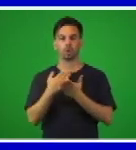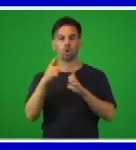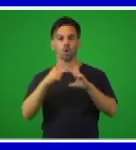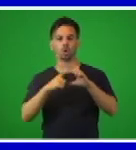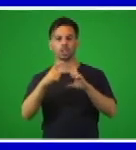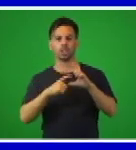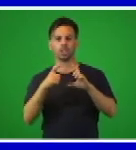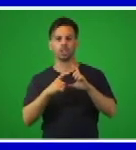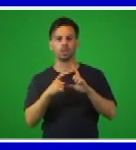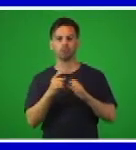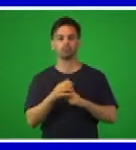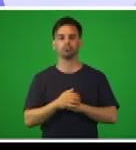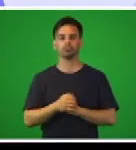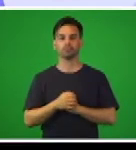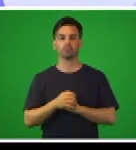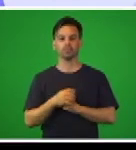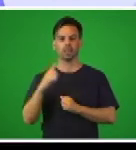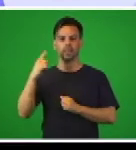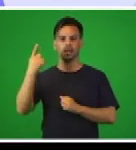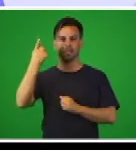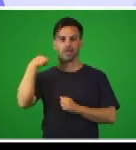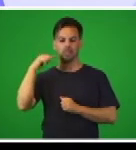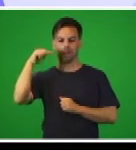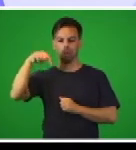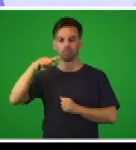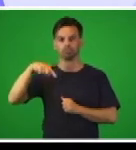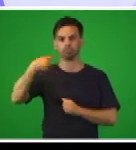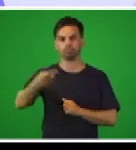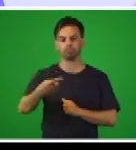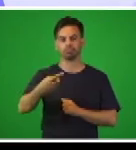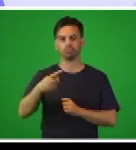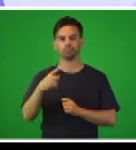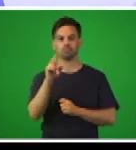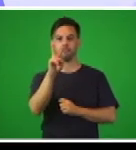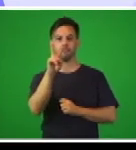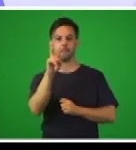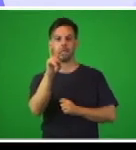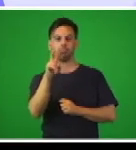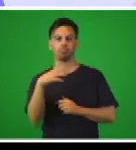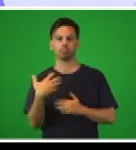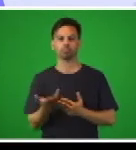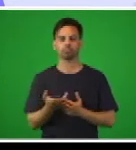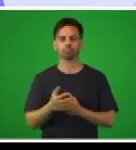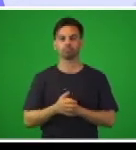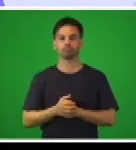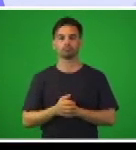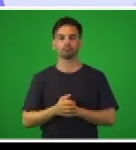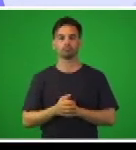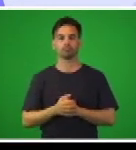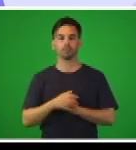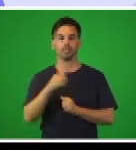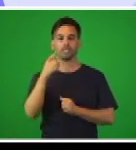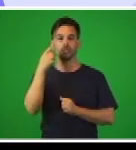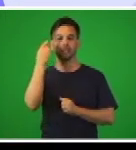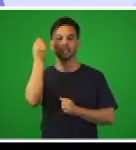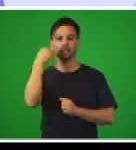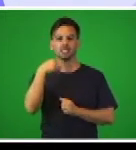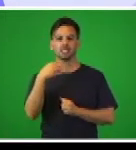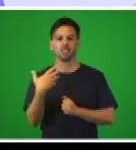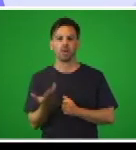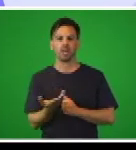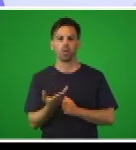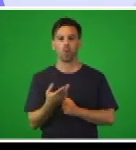fundamentales del verbo y de igual manera, como lo vimos al inicio de esta emisión televisiva, el reconocimiento del